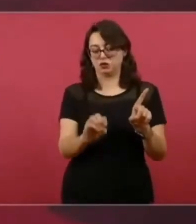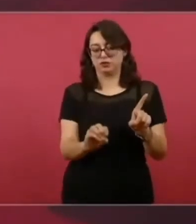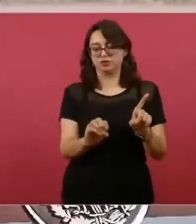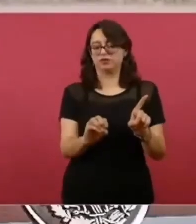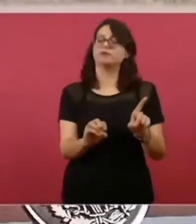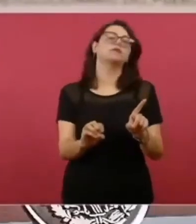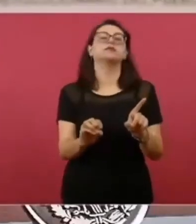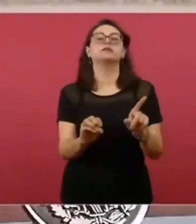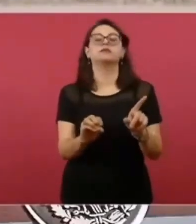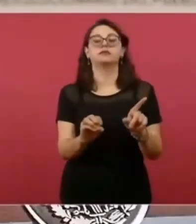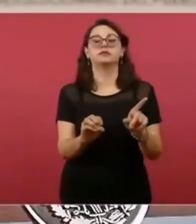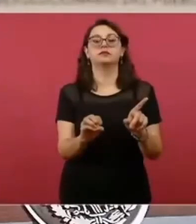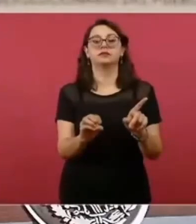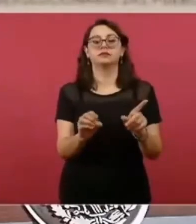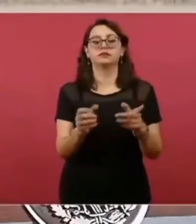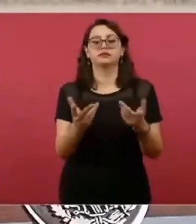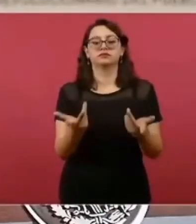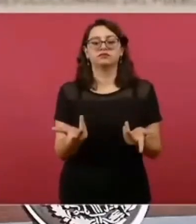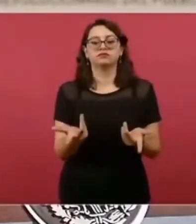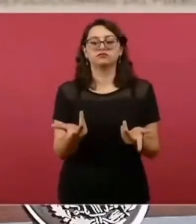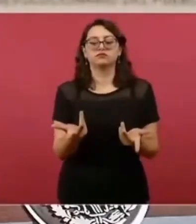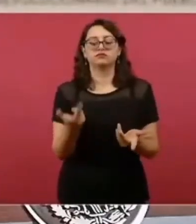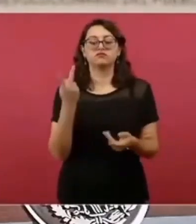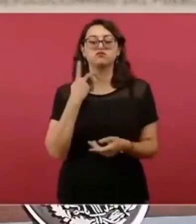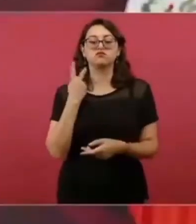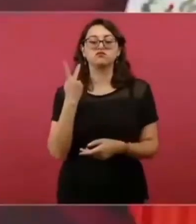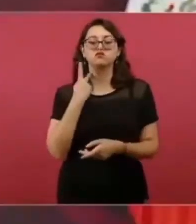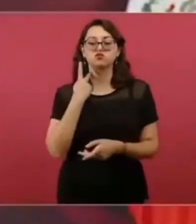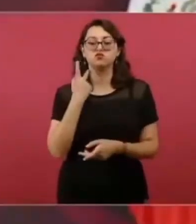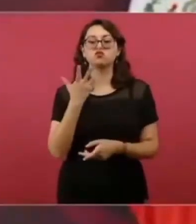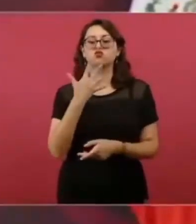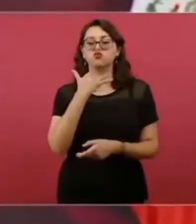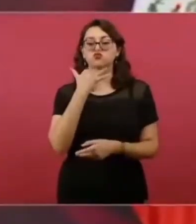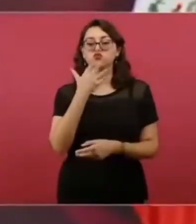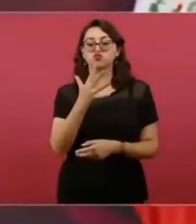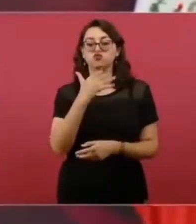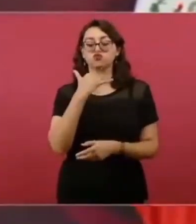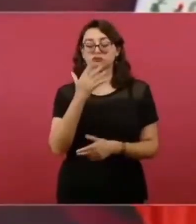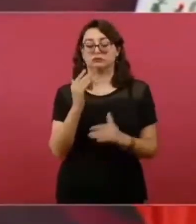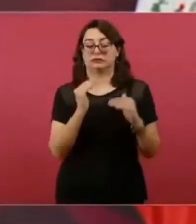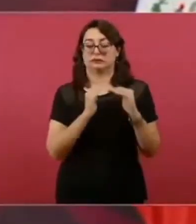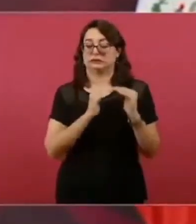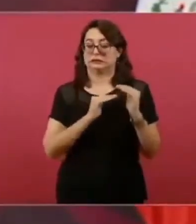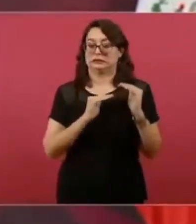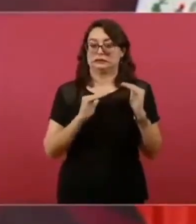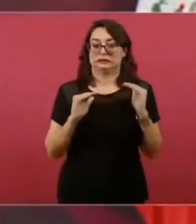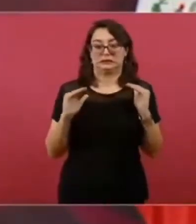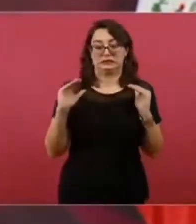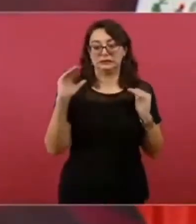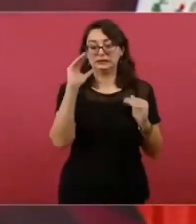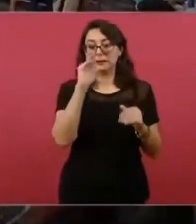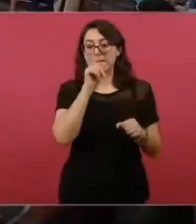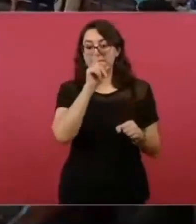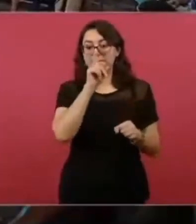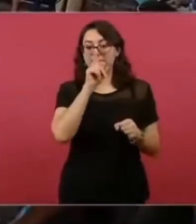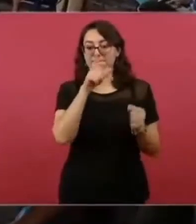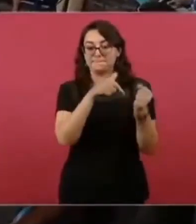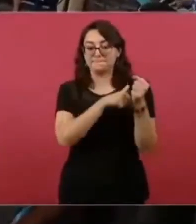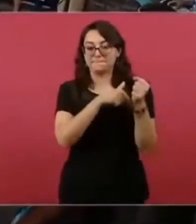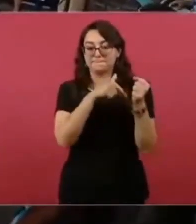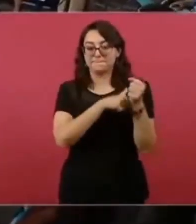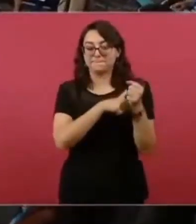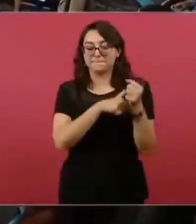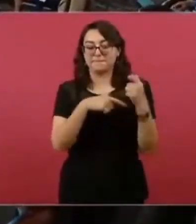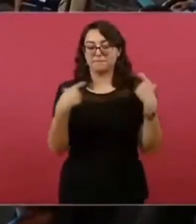Estamos hablando de políticos corruptos de altos vuelos y, desde luego, traficantes de